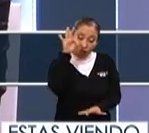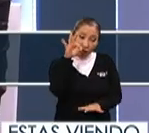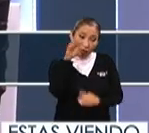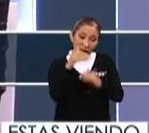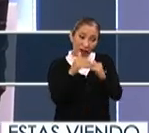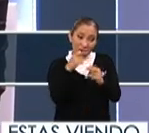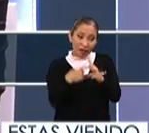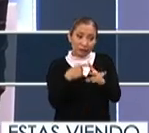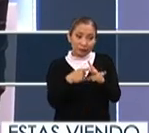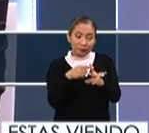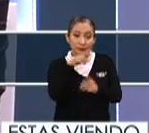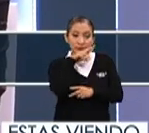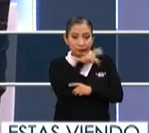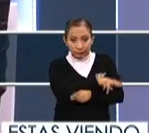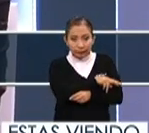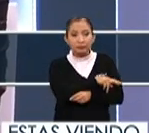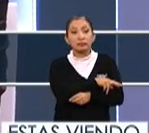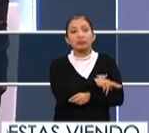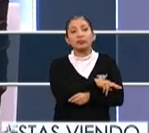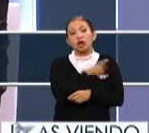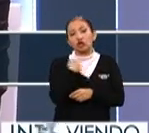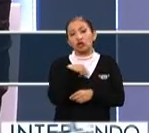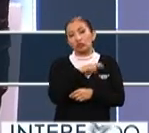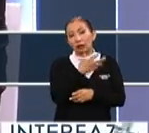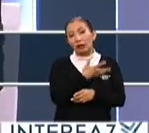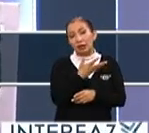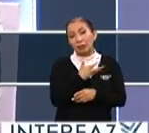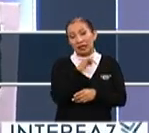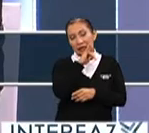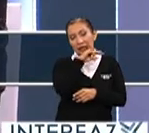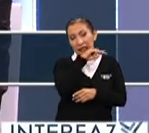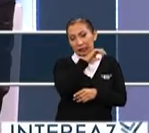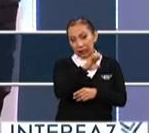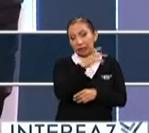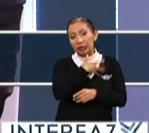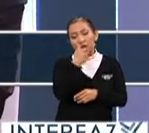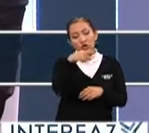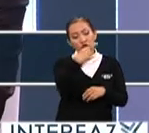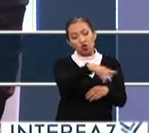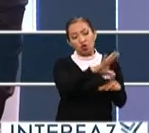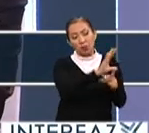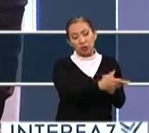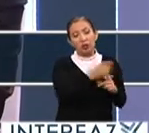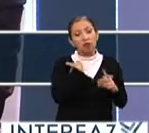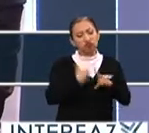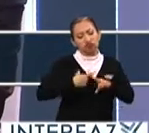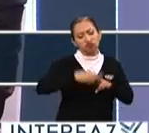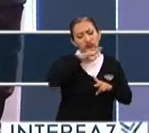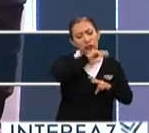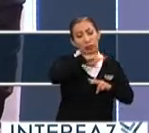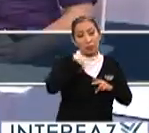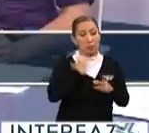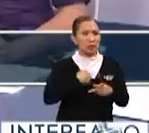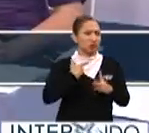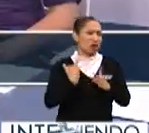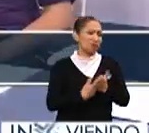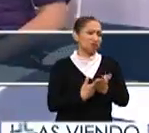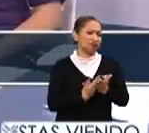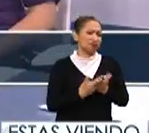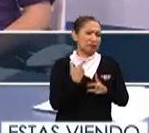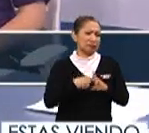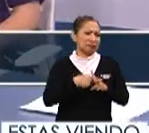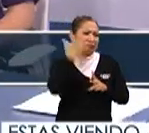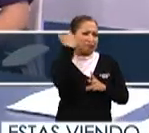de conteo rápido. El conteo rápido, nosotros tenemos y el INE también tiene un comité especial de conteos rápidos que son matemáticos, estadísticos.